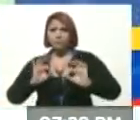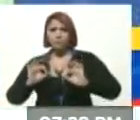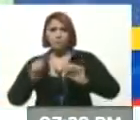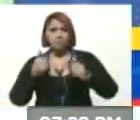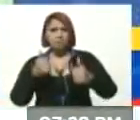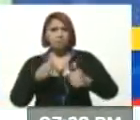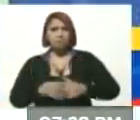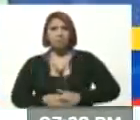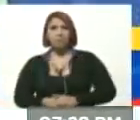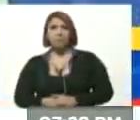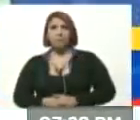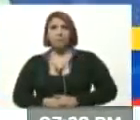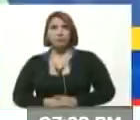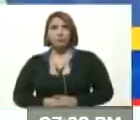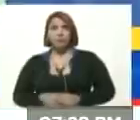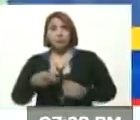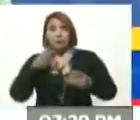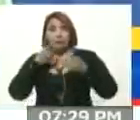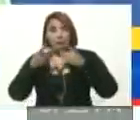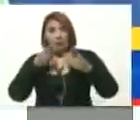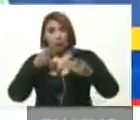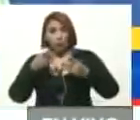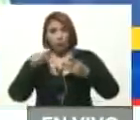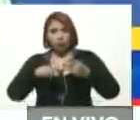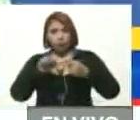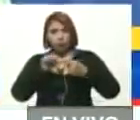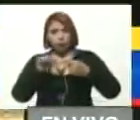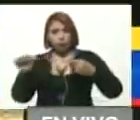los diálogos de esta semana.